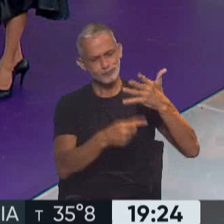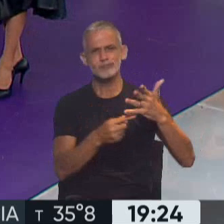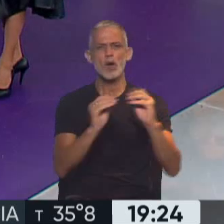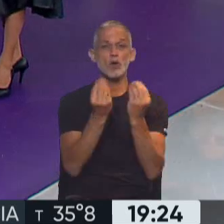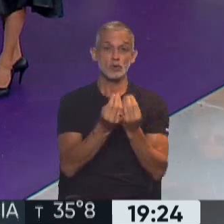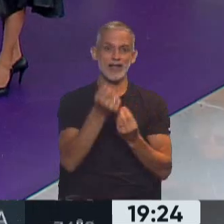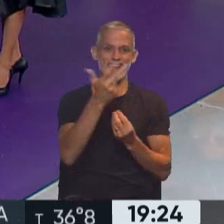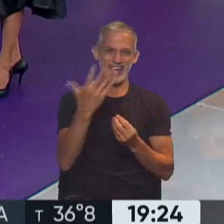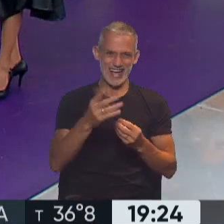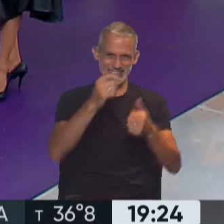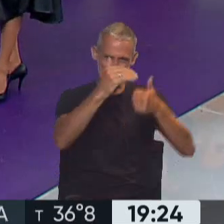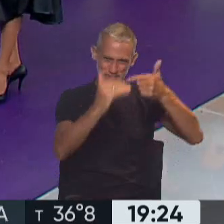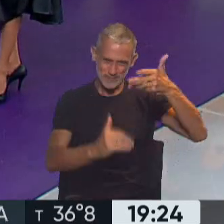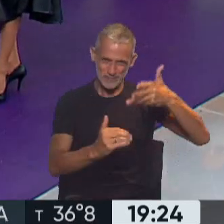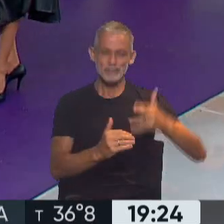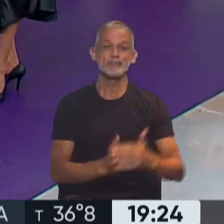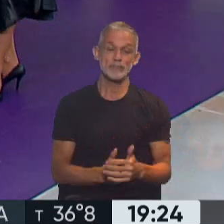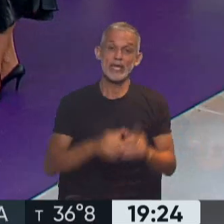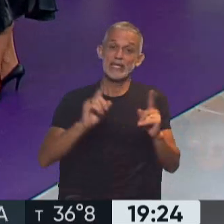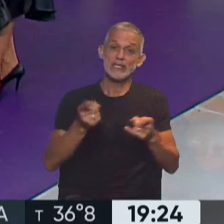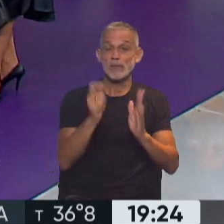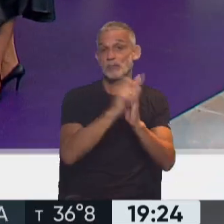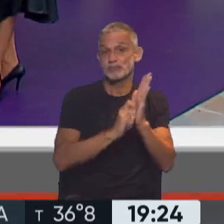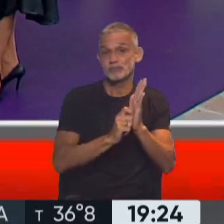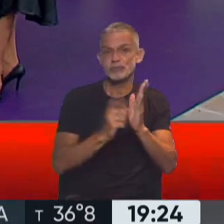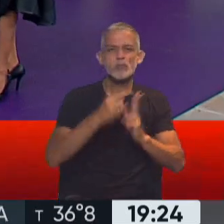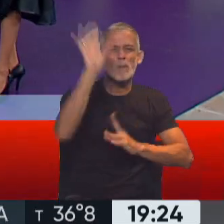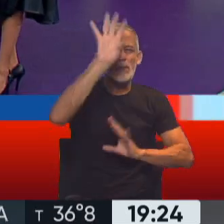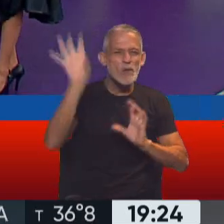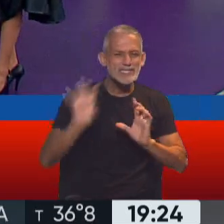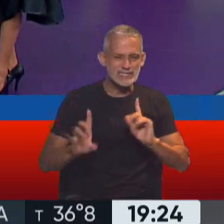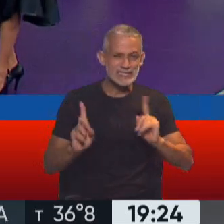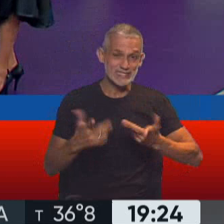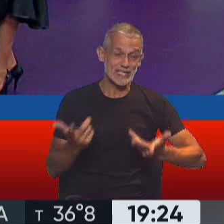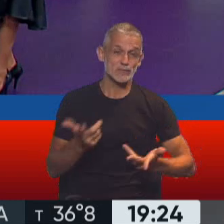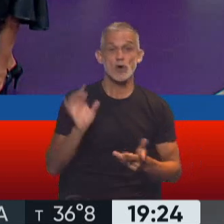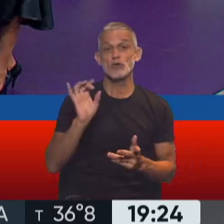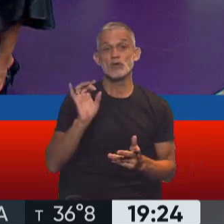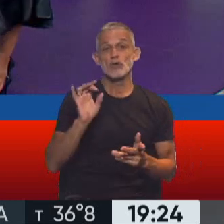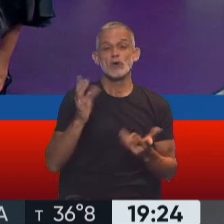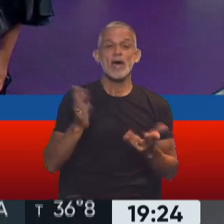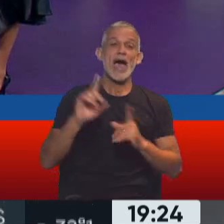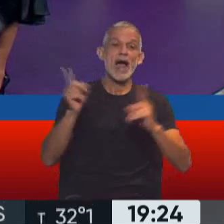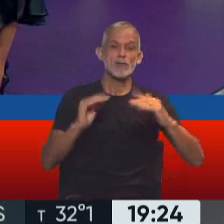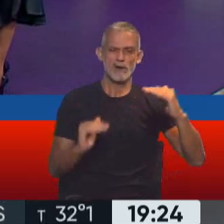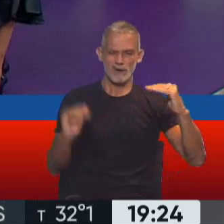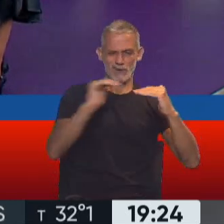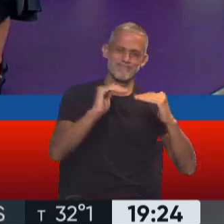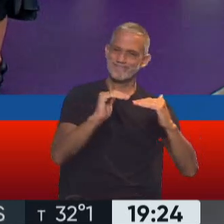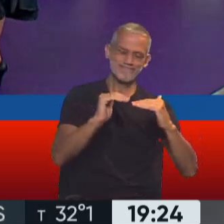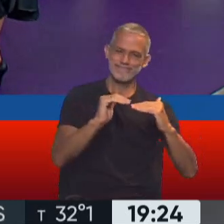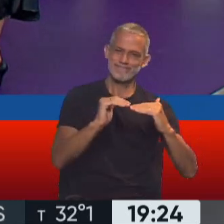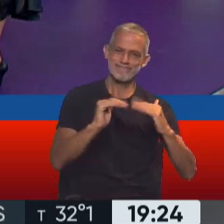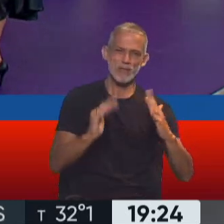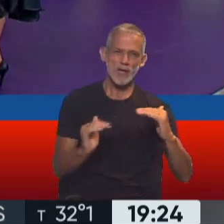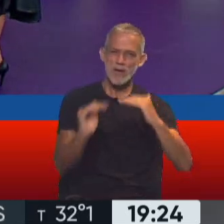números y también registros que llegan desde las provincias también, porque no está siendo equiparado, no está siendo